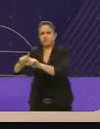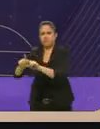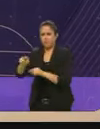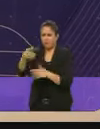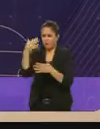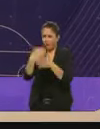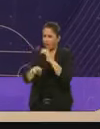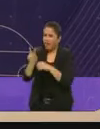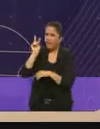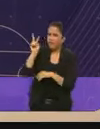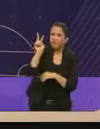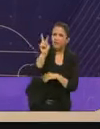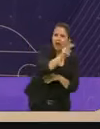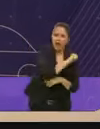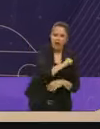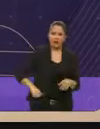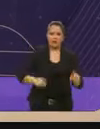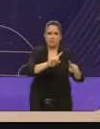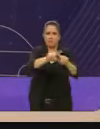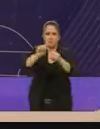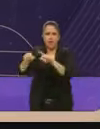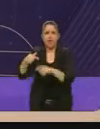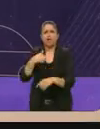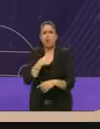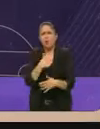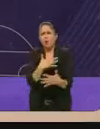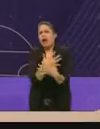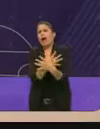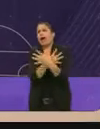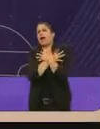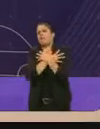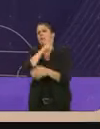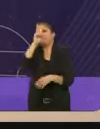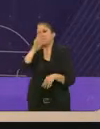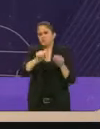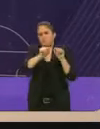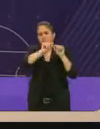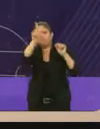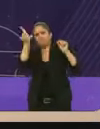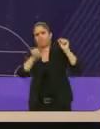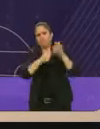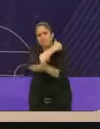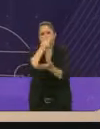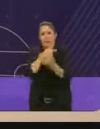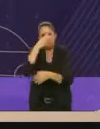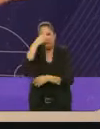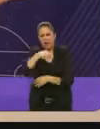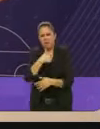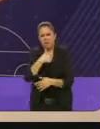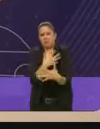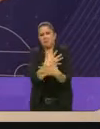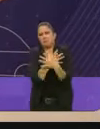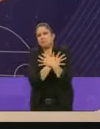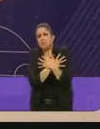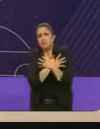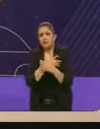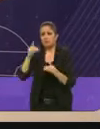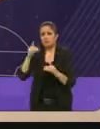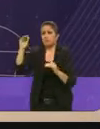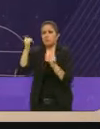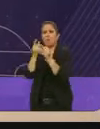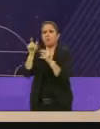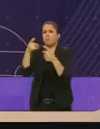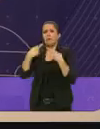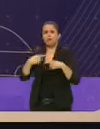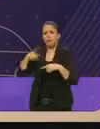yo la verdad amo a toda la ciudad de México y todas las desigualdades que hay